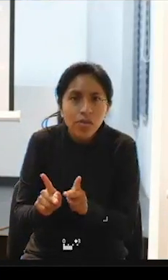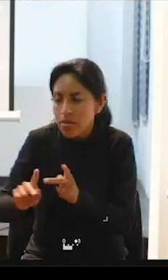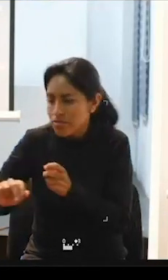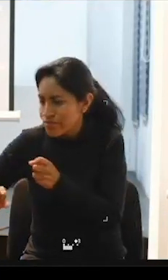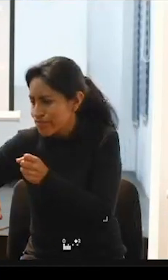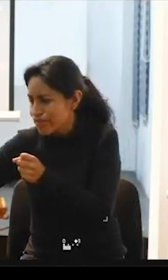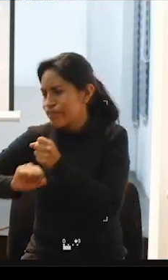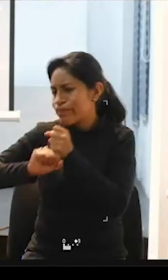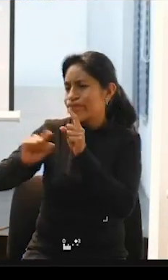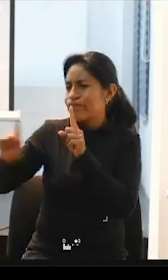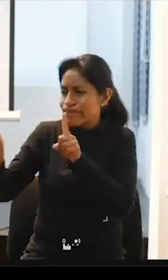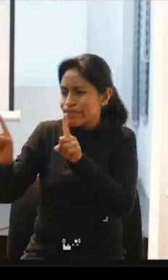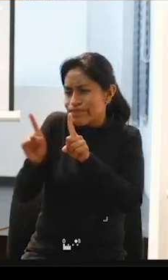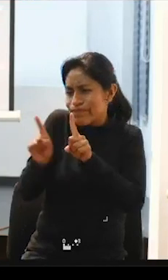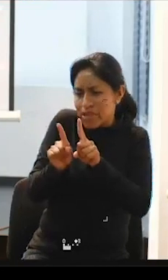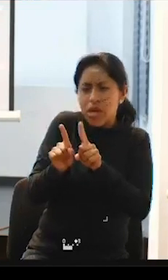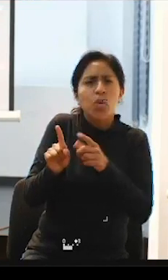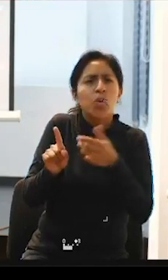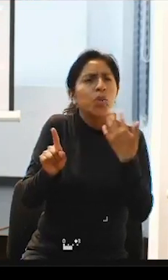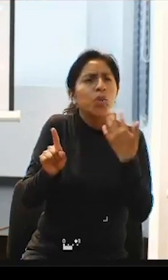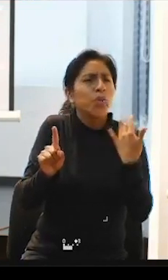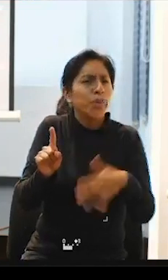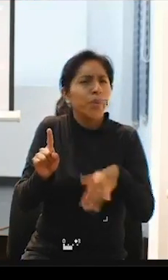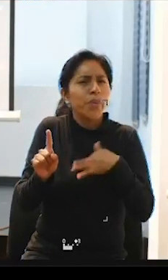el recurso realmente